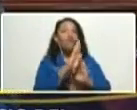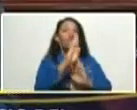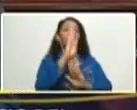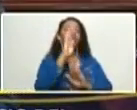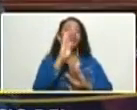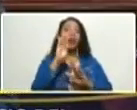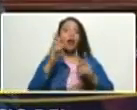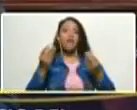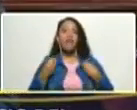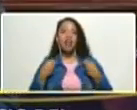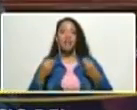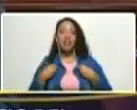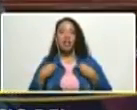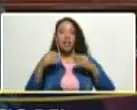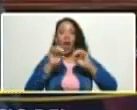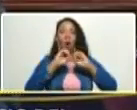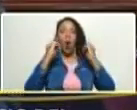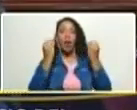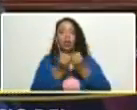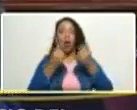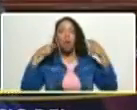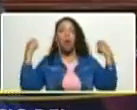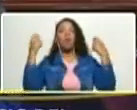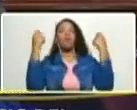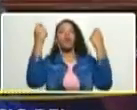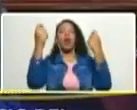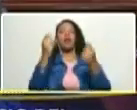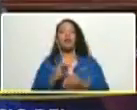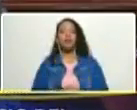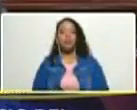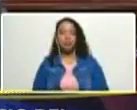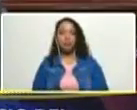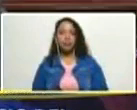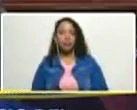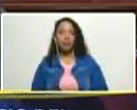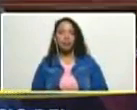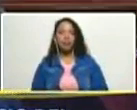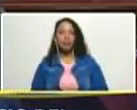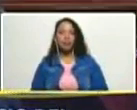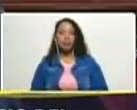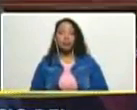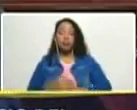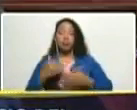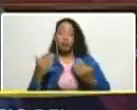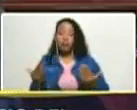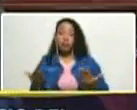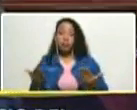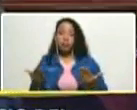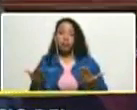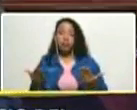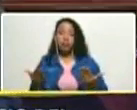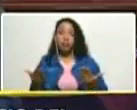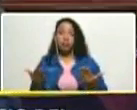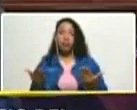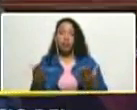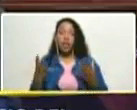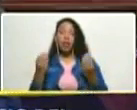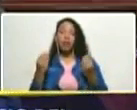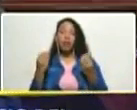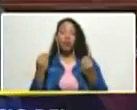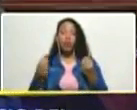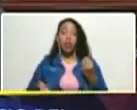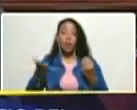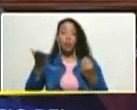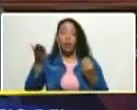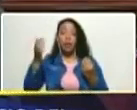de las organizaciones populares del poder popular así que es muy importante para